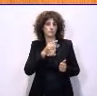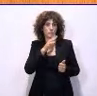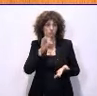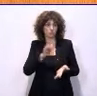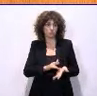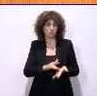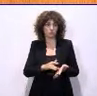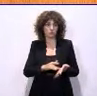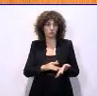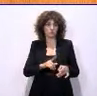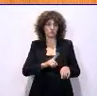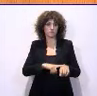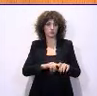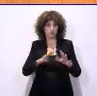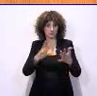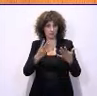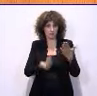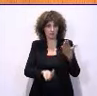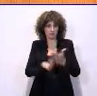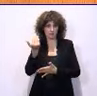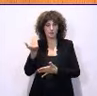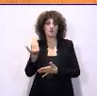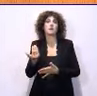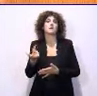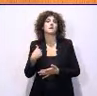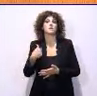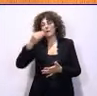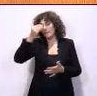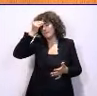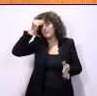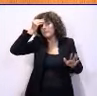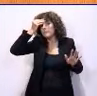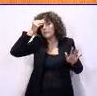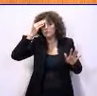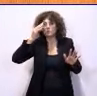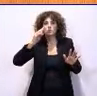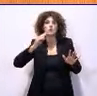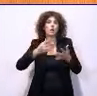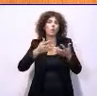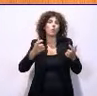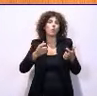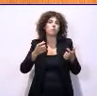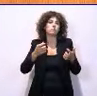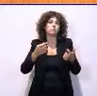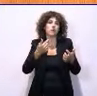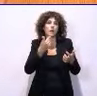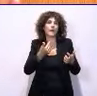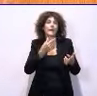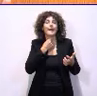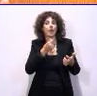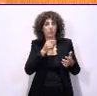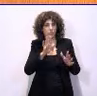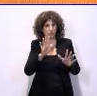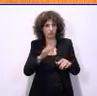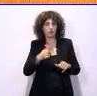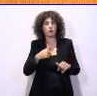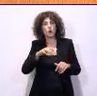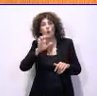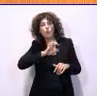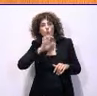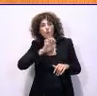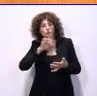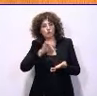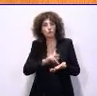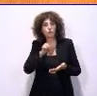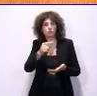mí empezar a las nueve de la mañana y creo que era un comentario gracioso. me resulta curioso que sea usted